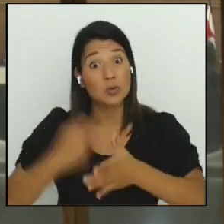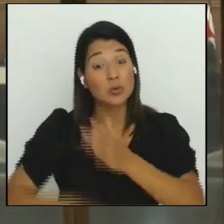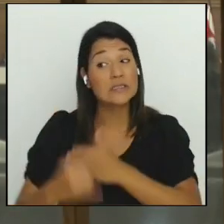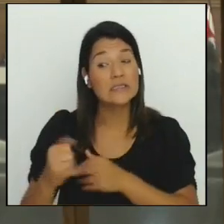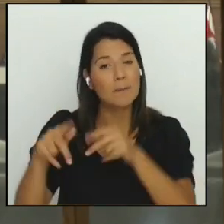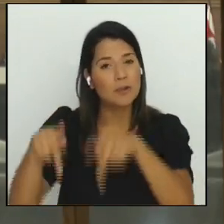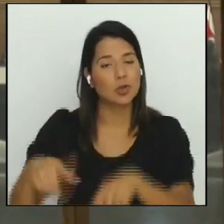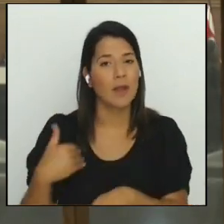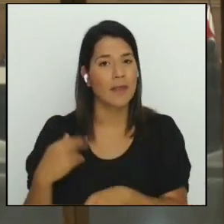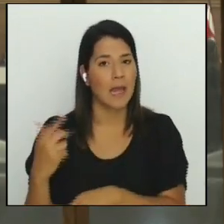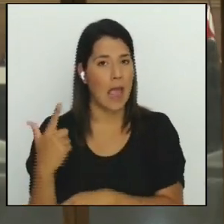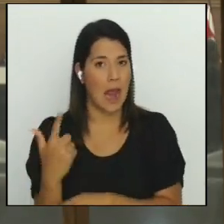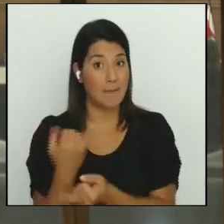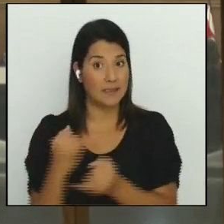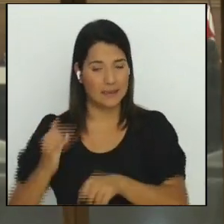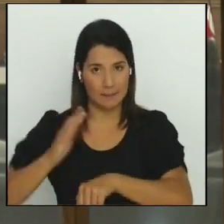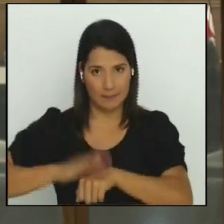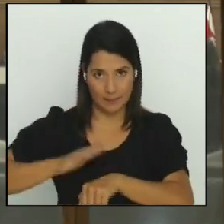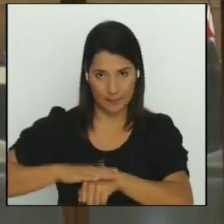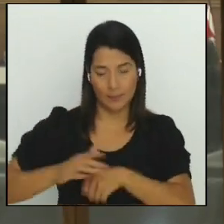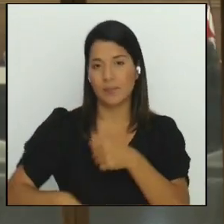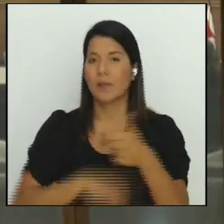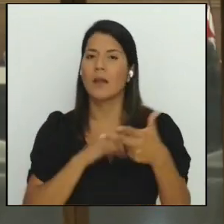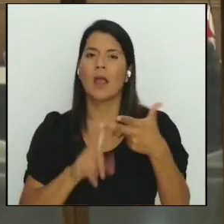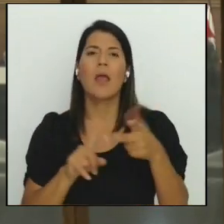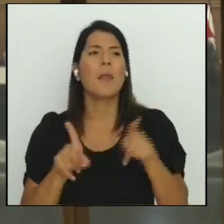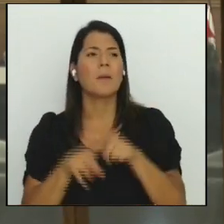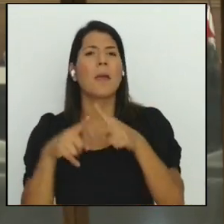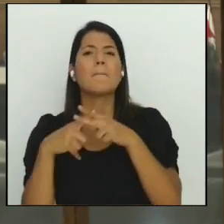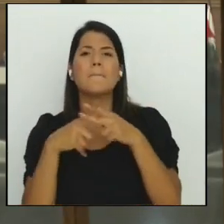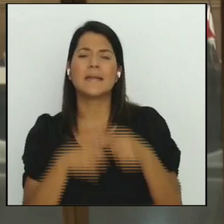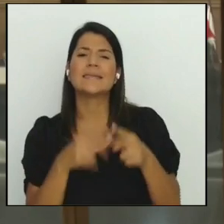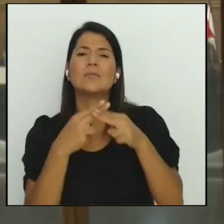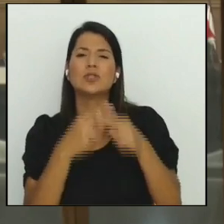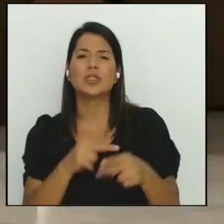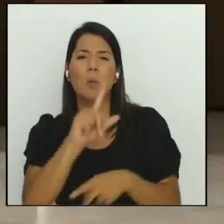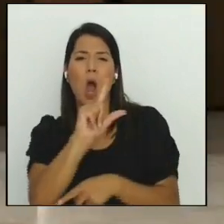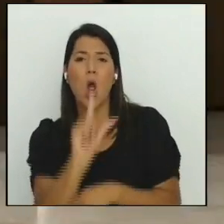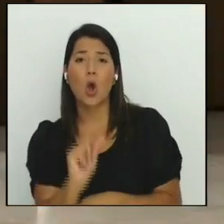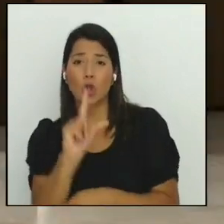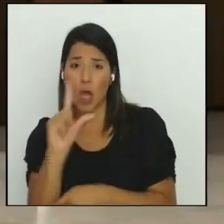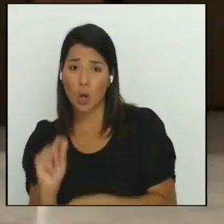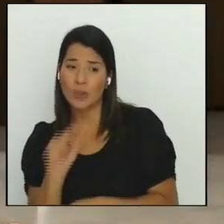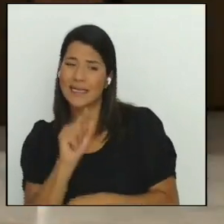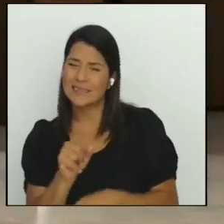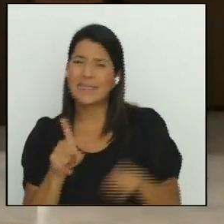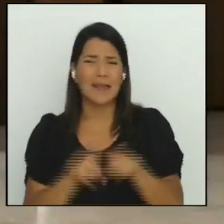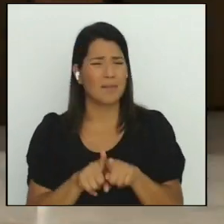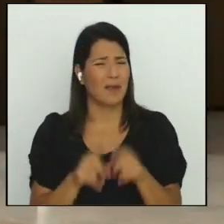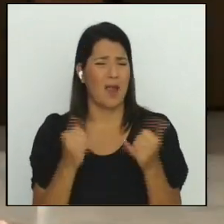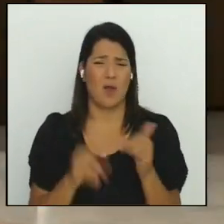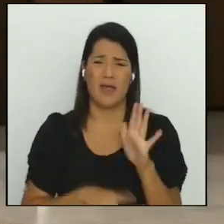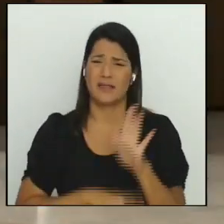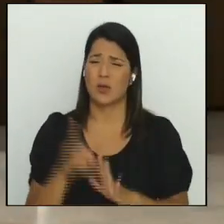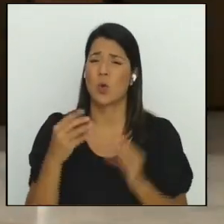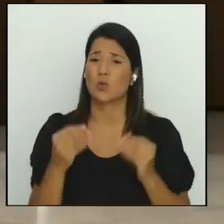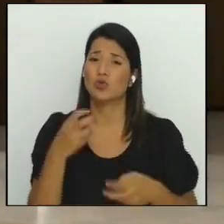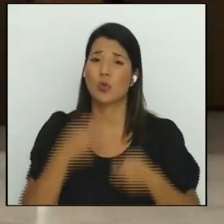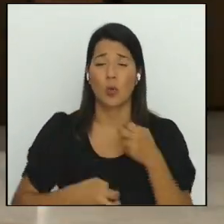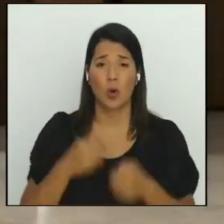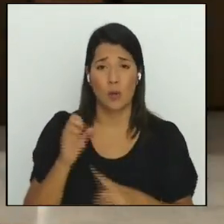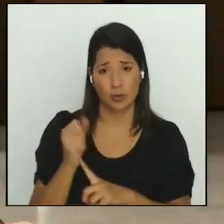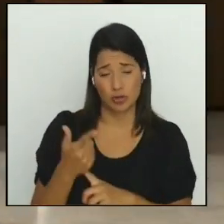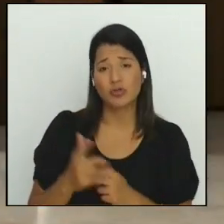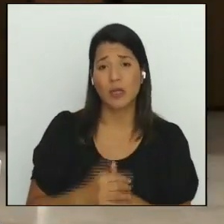Y el de créditos gota a gota, que también está generando mucho problema social. Tienen alguna similitud, ¿verdad? Tienen alguna